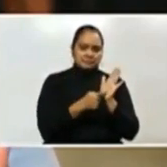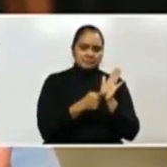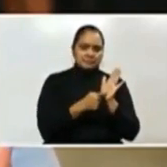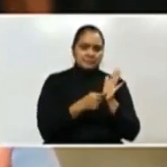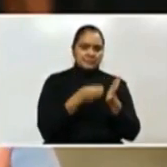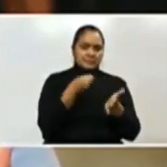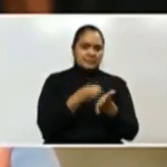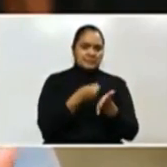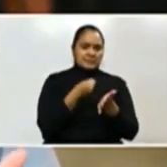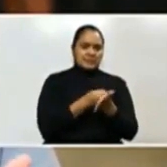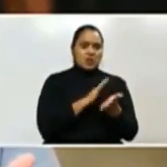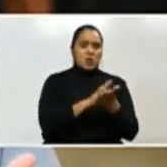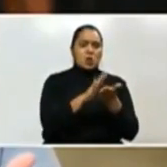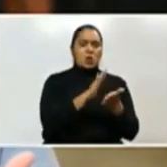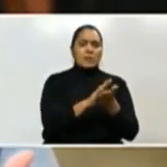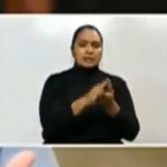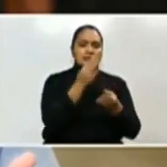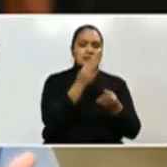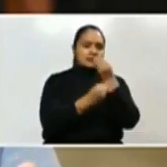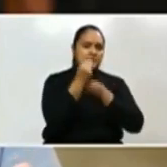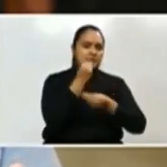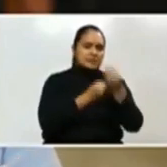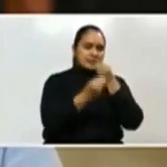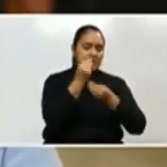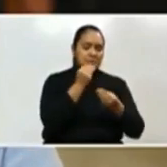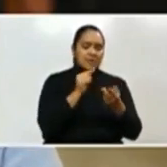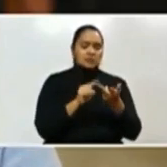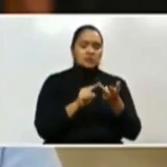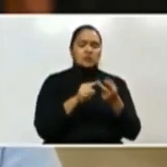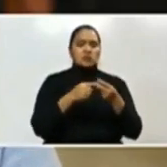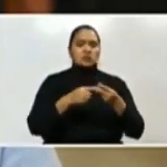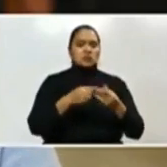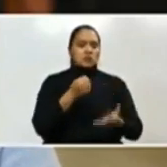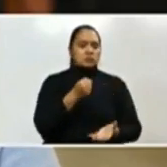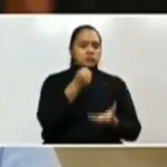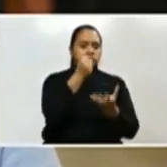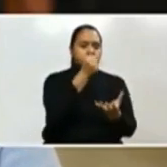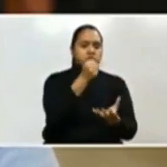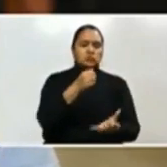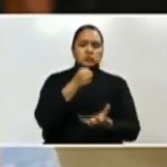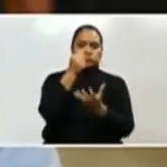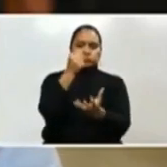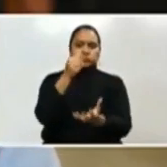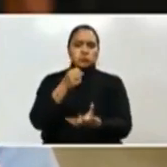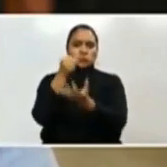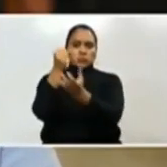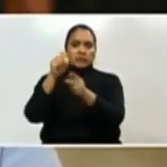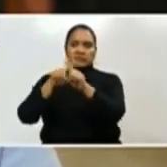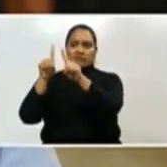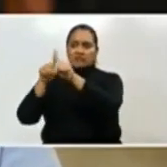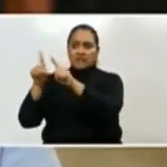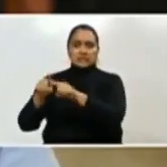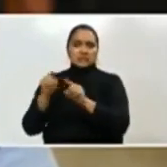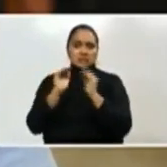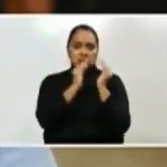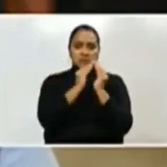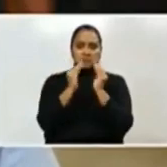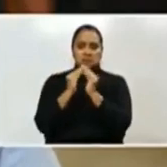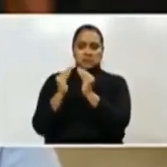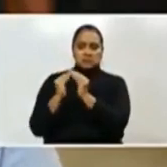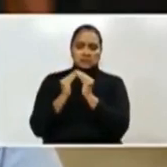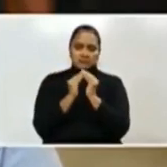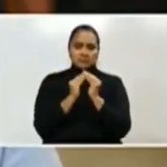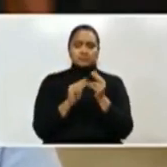adquirir de forma transparente los alimentos, distribuirlos de una forma adecuada con la focalización que se ha